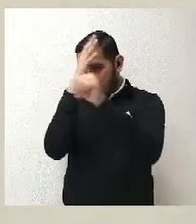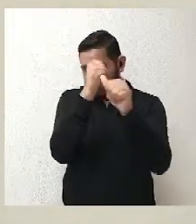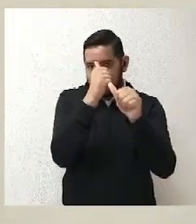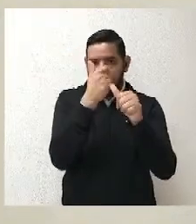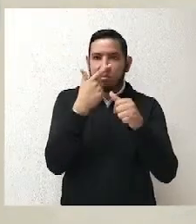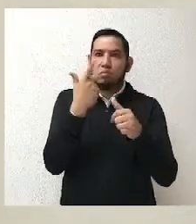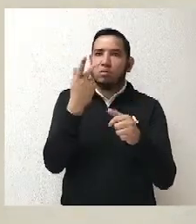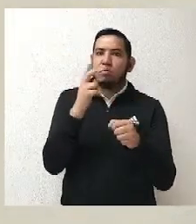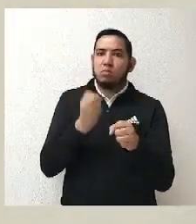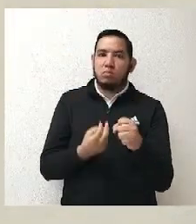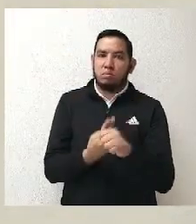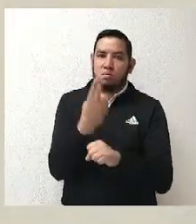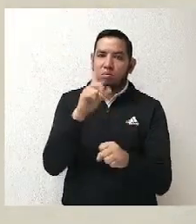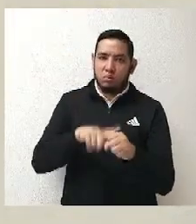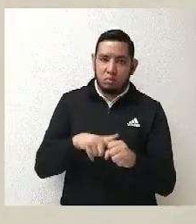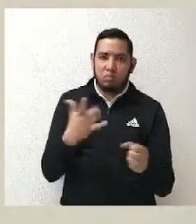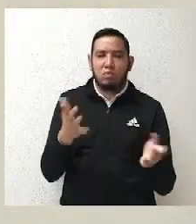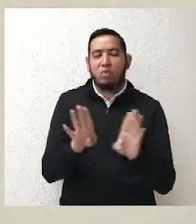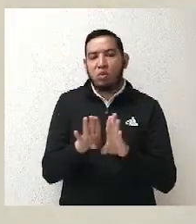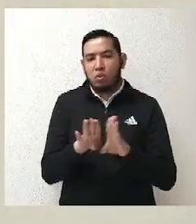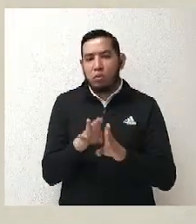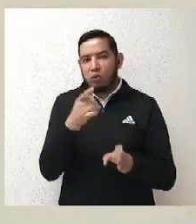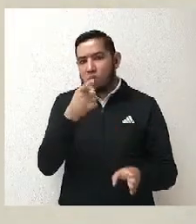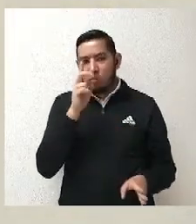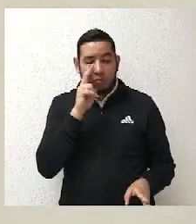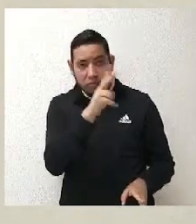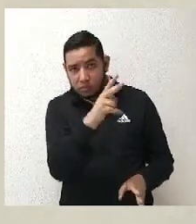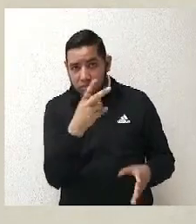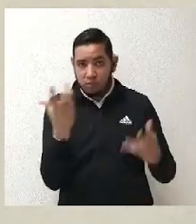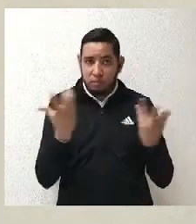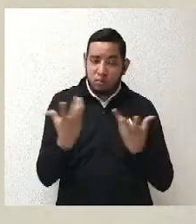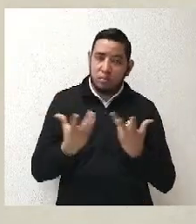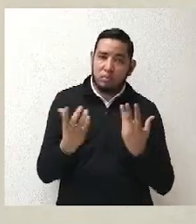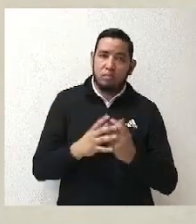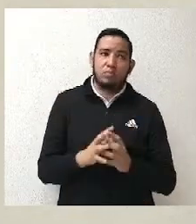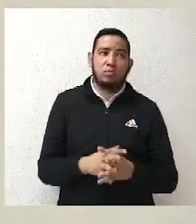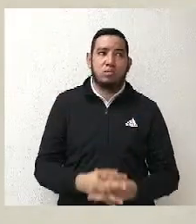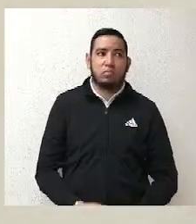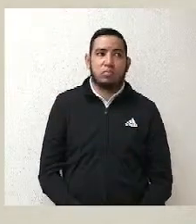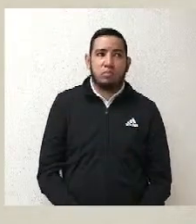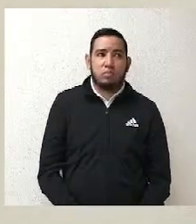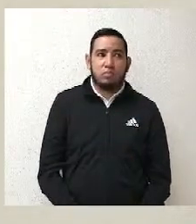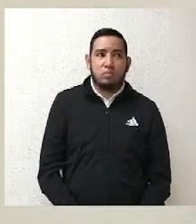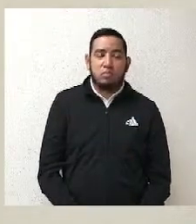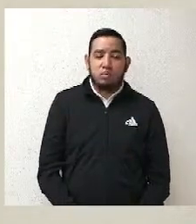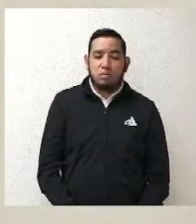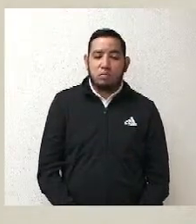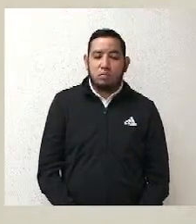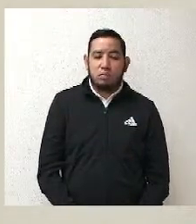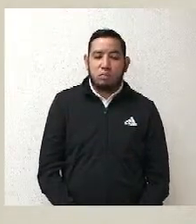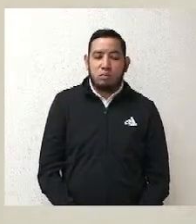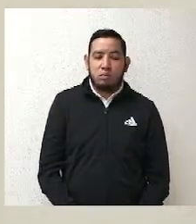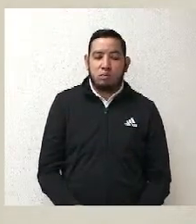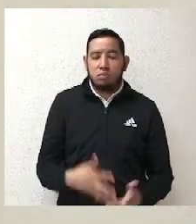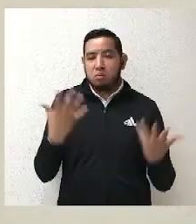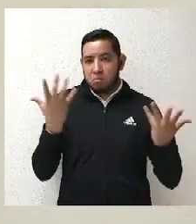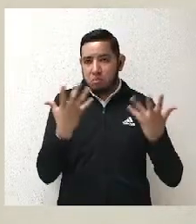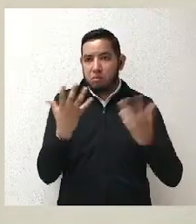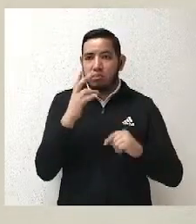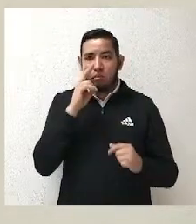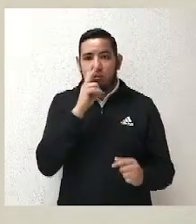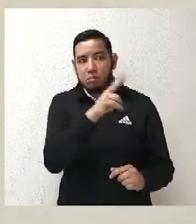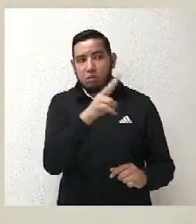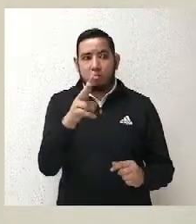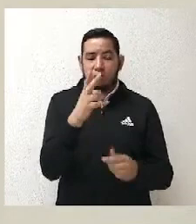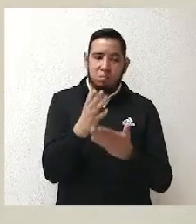Electoral lo que obligaba a los partidos políticos era que nombraran tres de seis y en ningún momento dijo ya bloques de competitividad